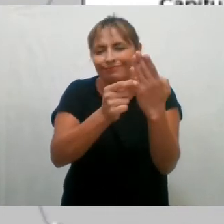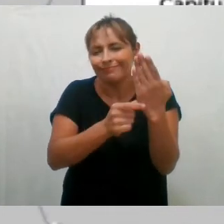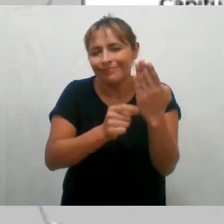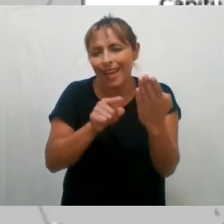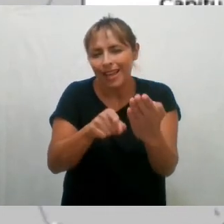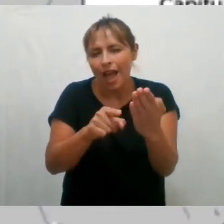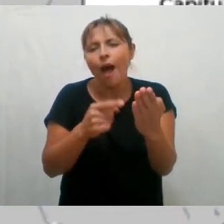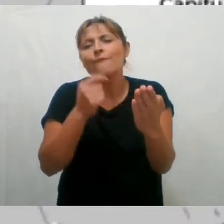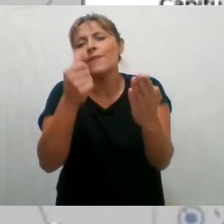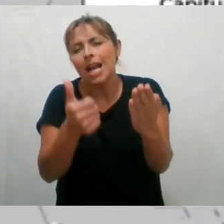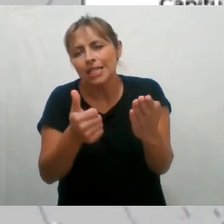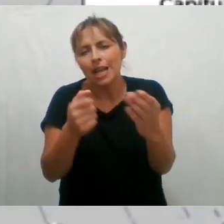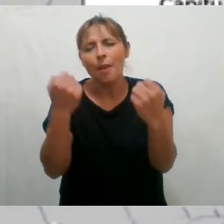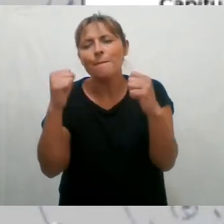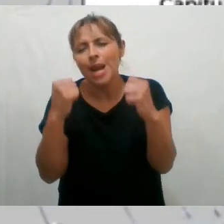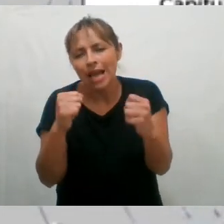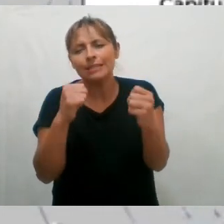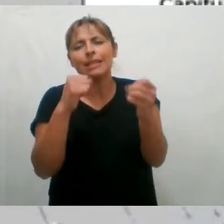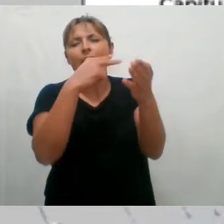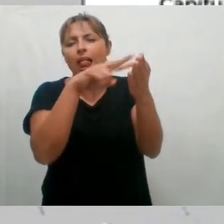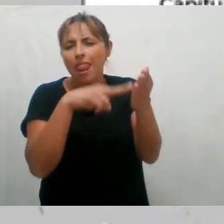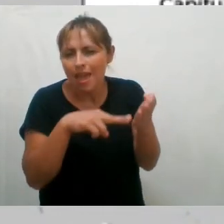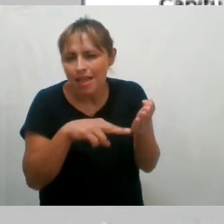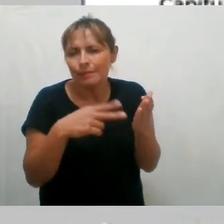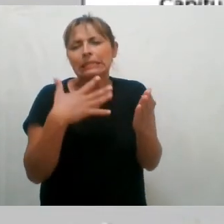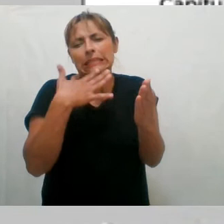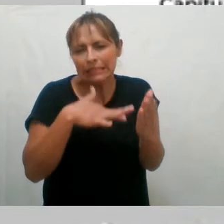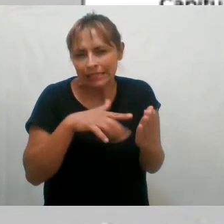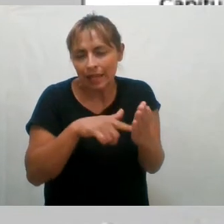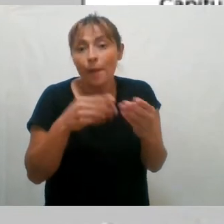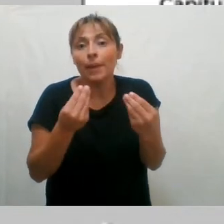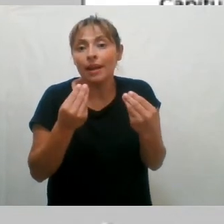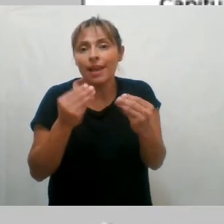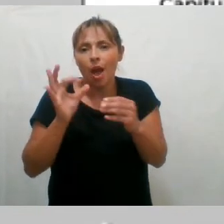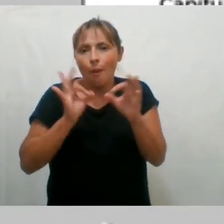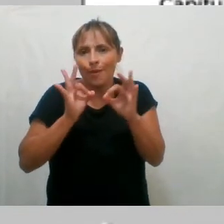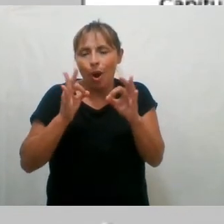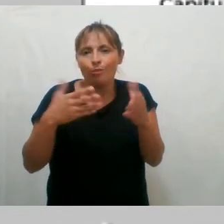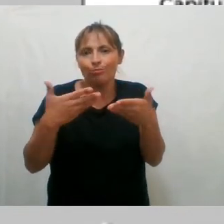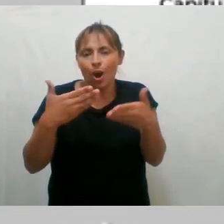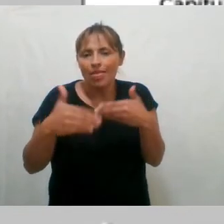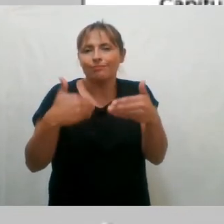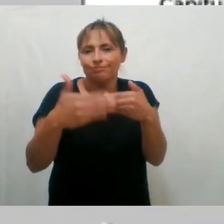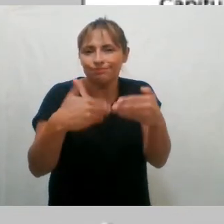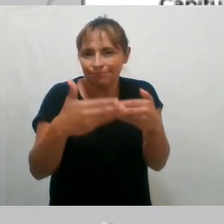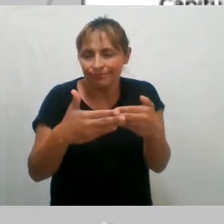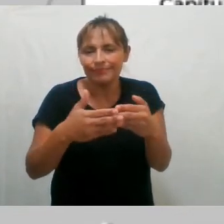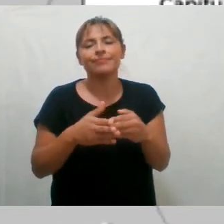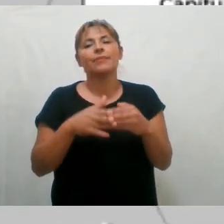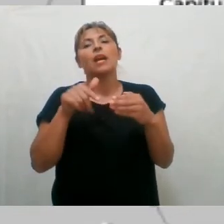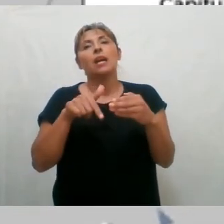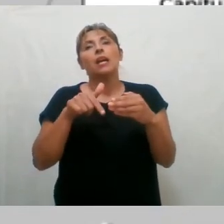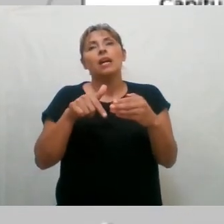entendibles, leíbles, para ponerlos en práctica. Más me parece, Dani, en este contexto en el que estamos viviendo, de